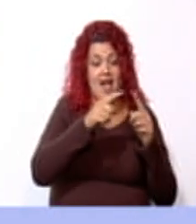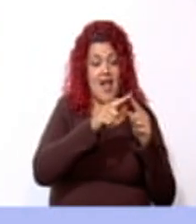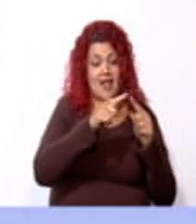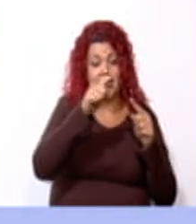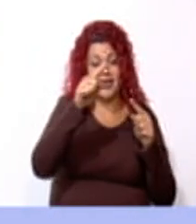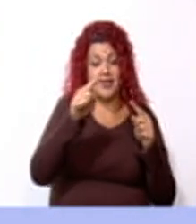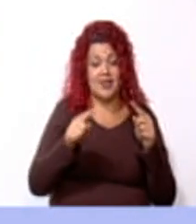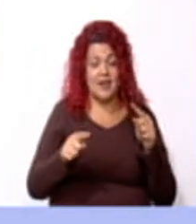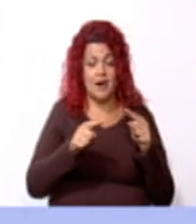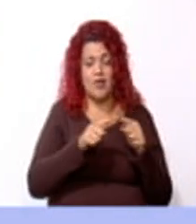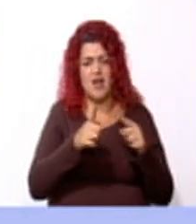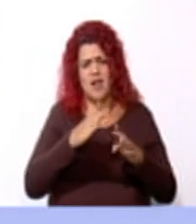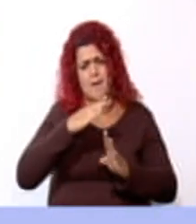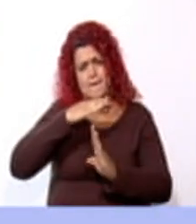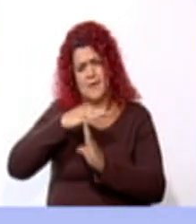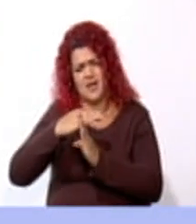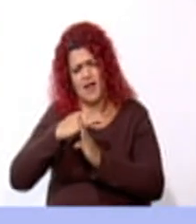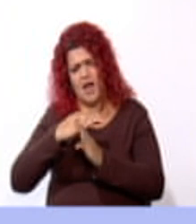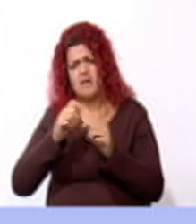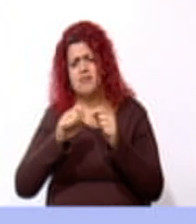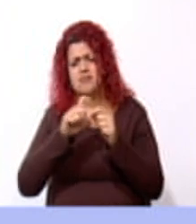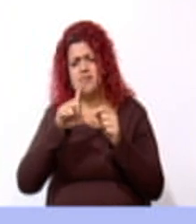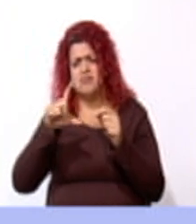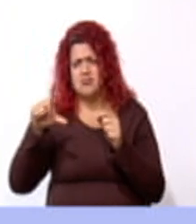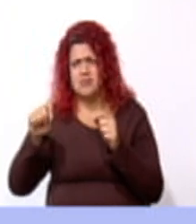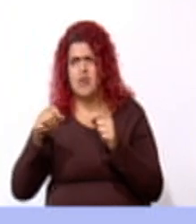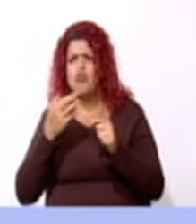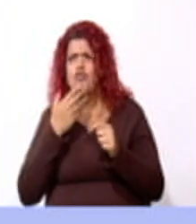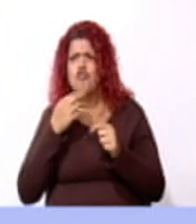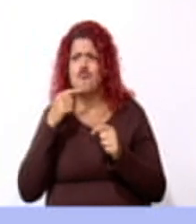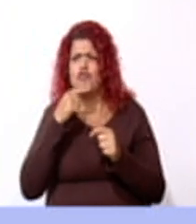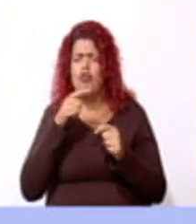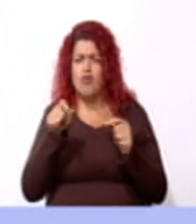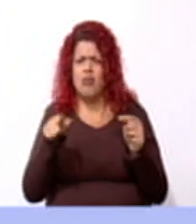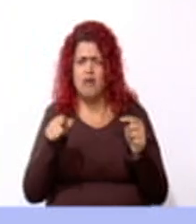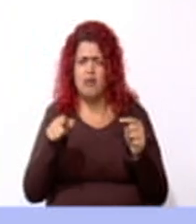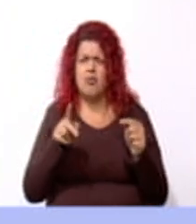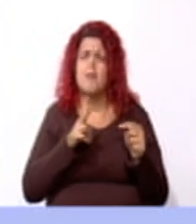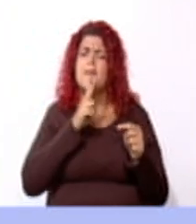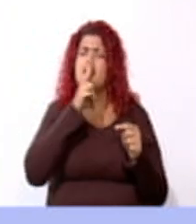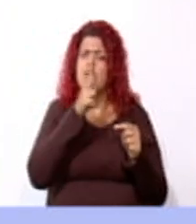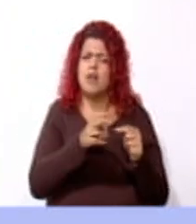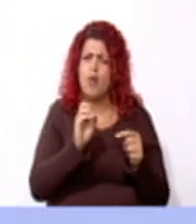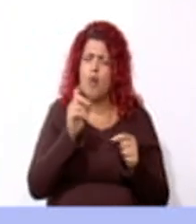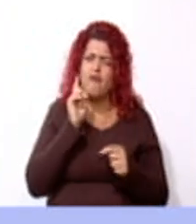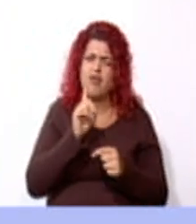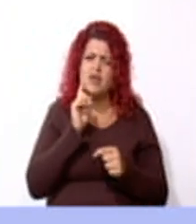del área del rectángulo denotado con color rojo? ¿Verdadero o falso?